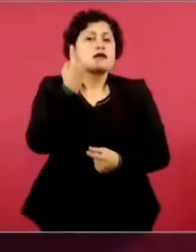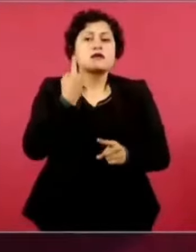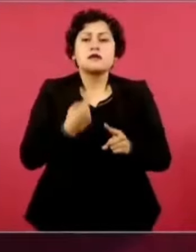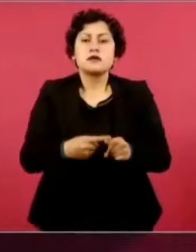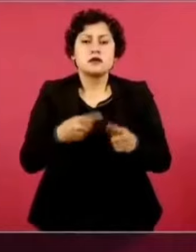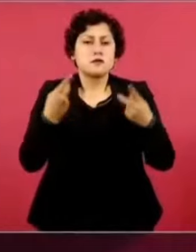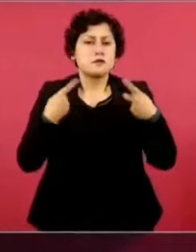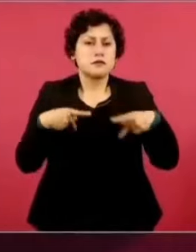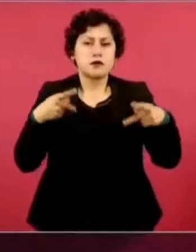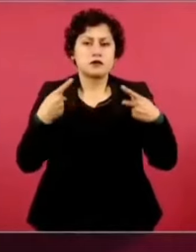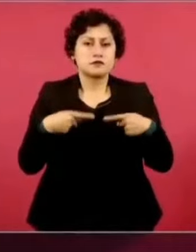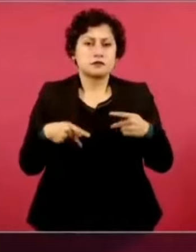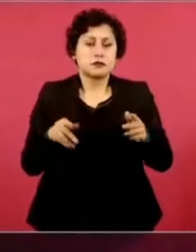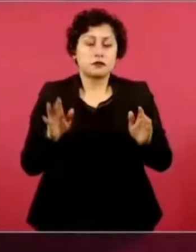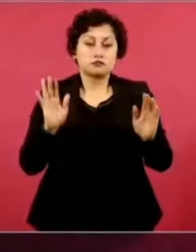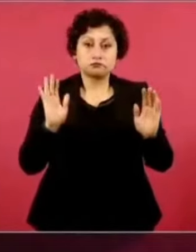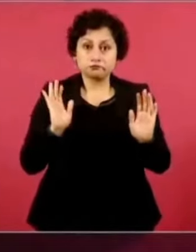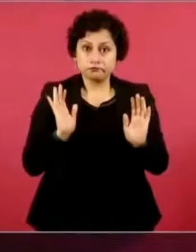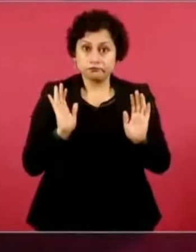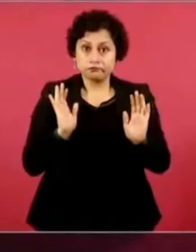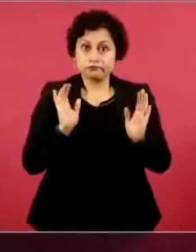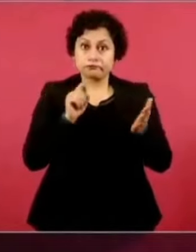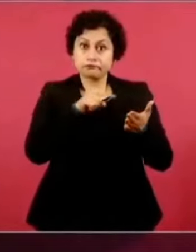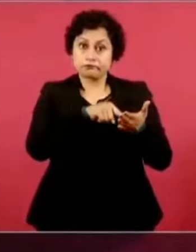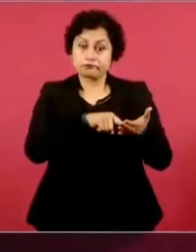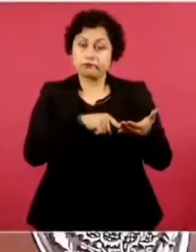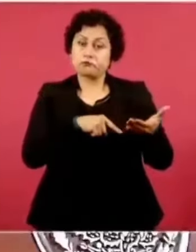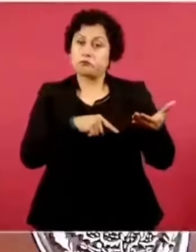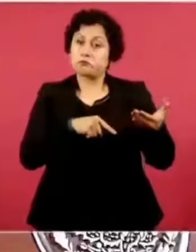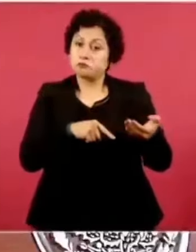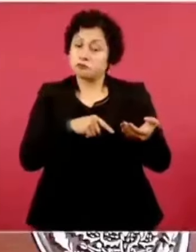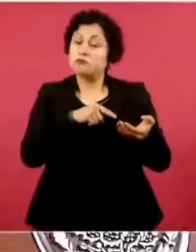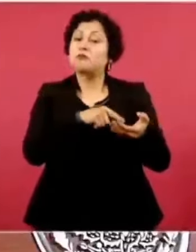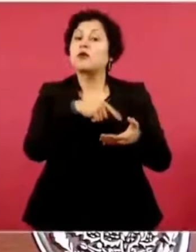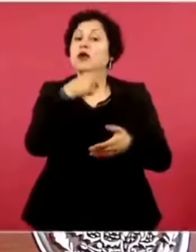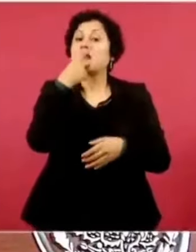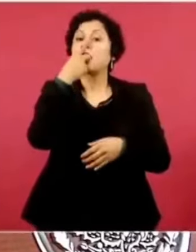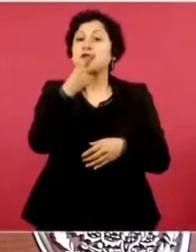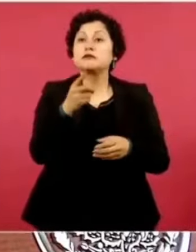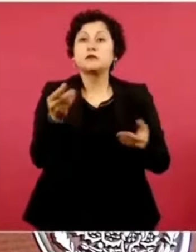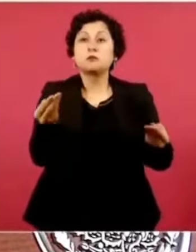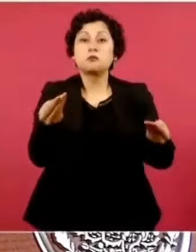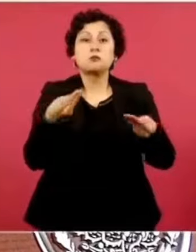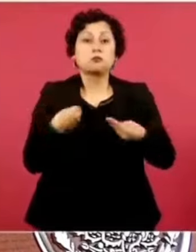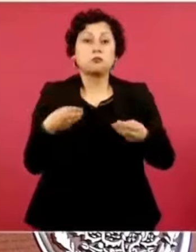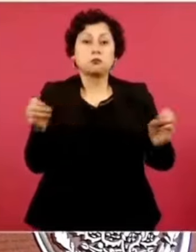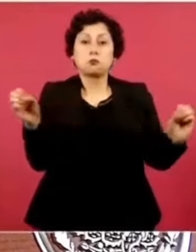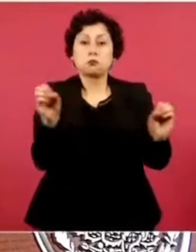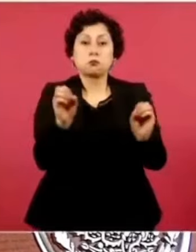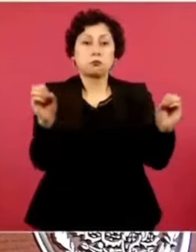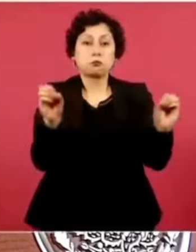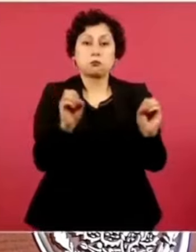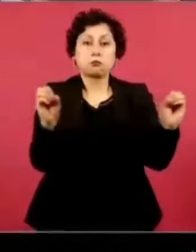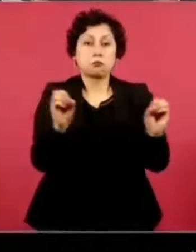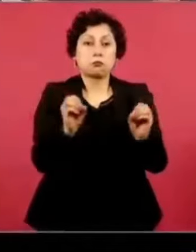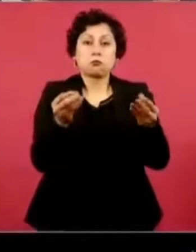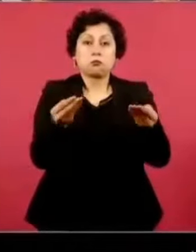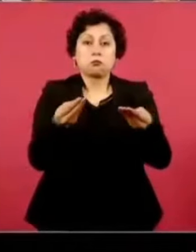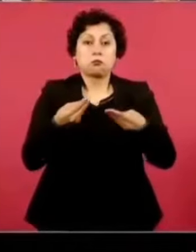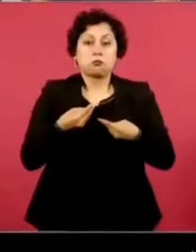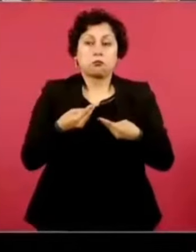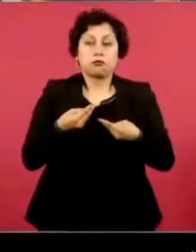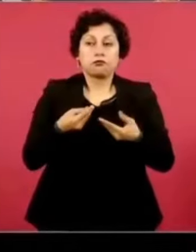abastecido, no me han entregado mi medicamento. pues puede ser,